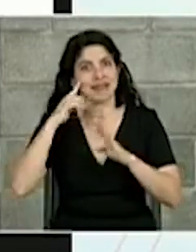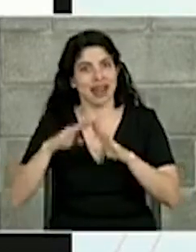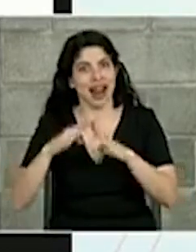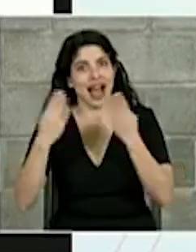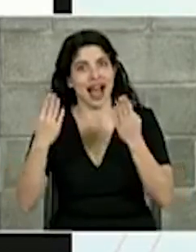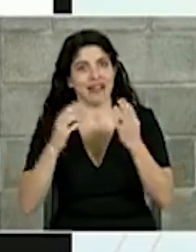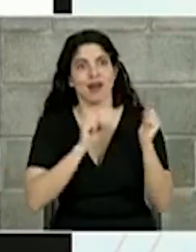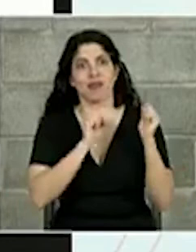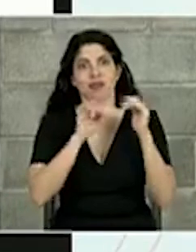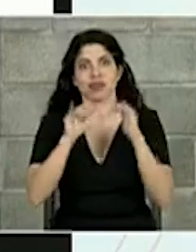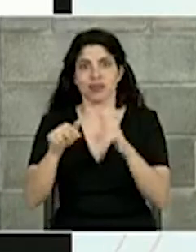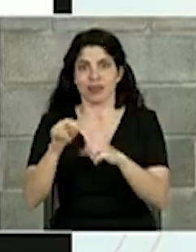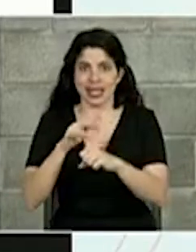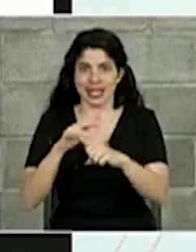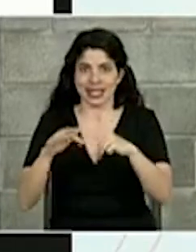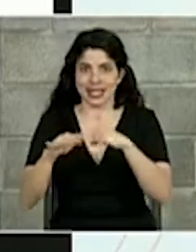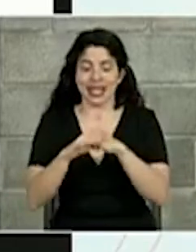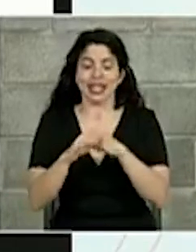abrir la isla.